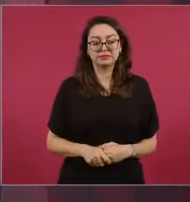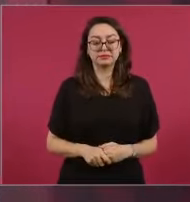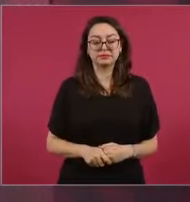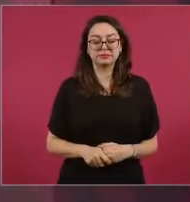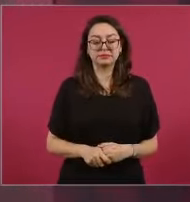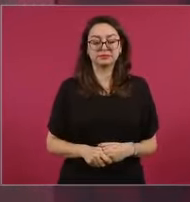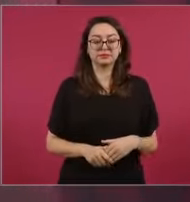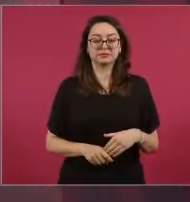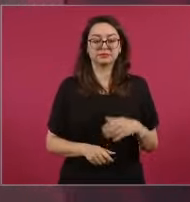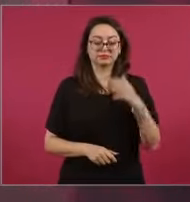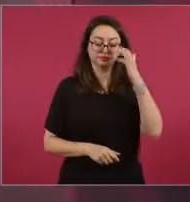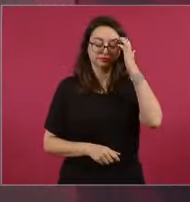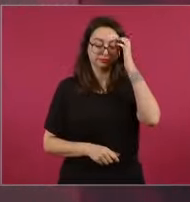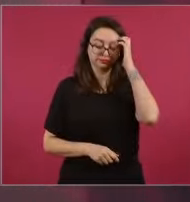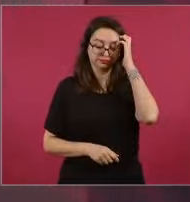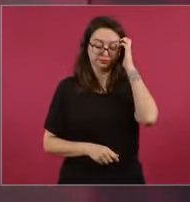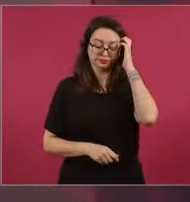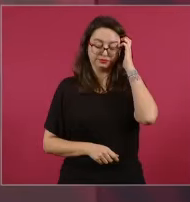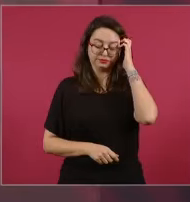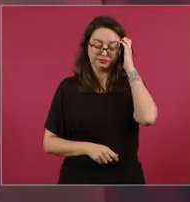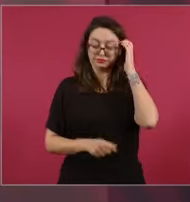Tenía un eufemismo,